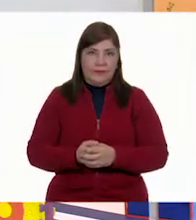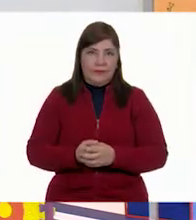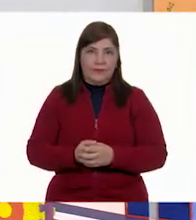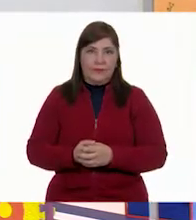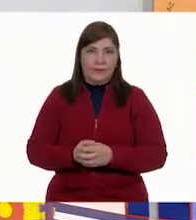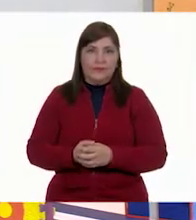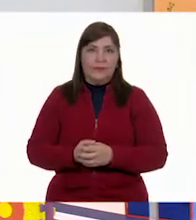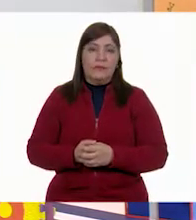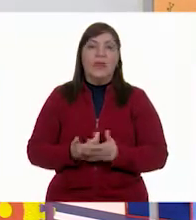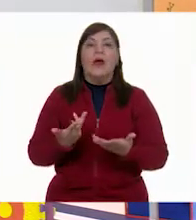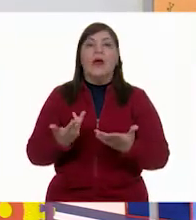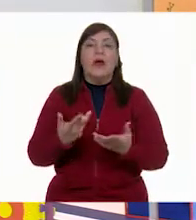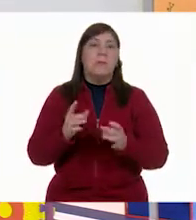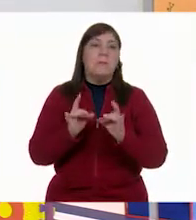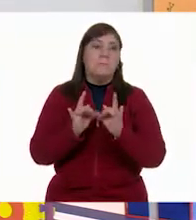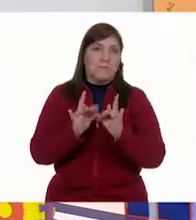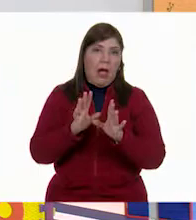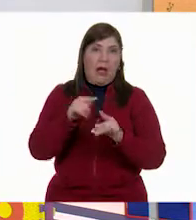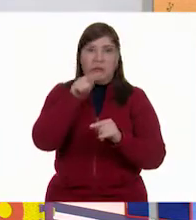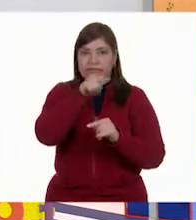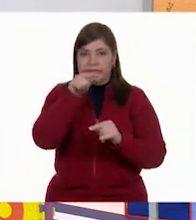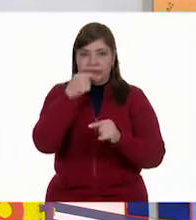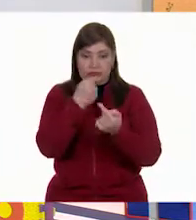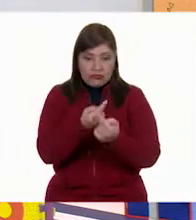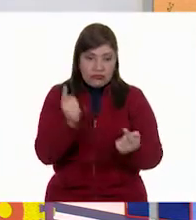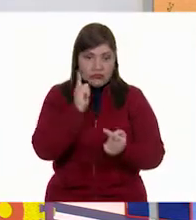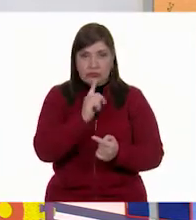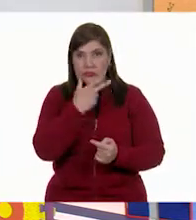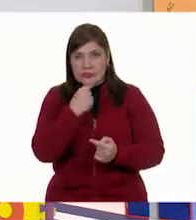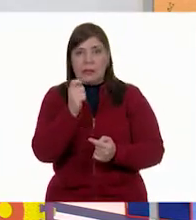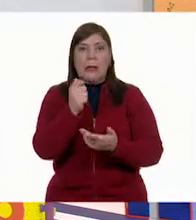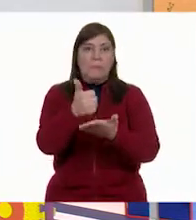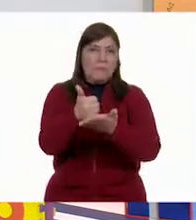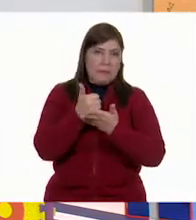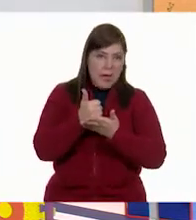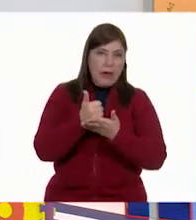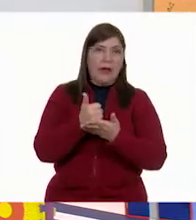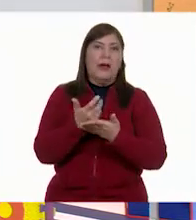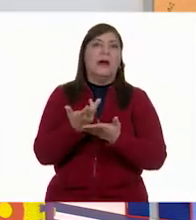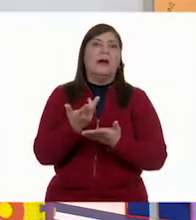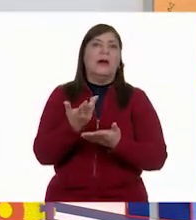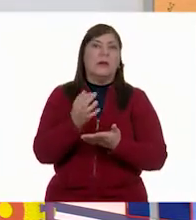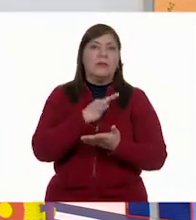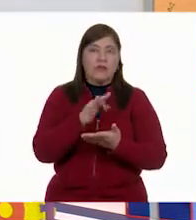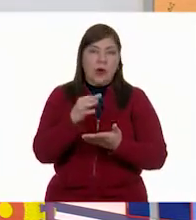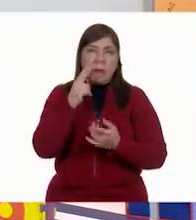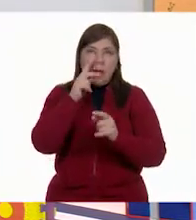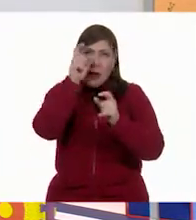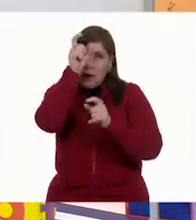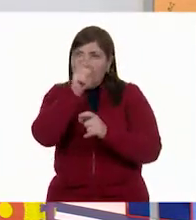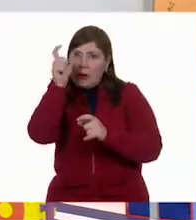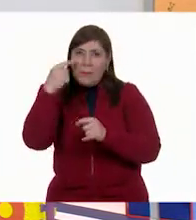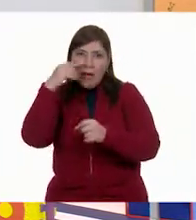Y dependiendo la cantidad de niños y niñas que nos estén ayudando a ver los votos, los más rápidos, recuerden,